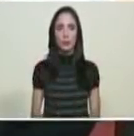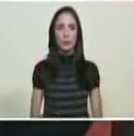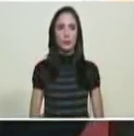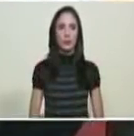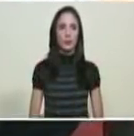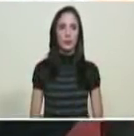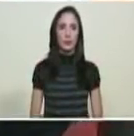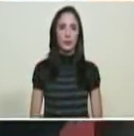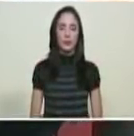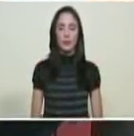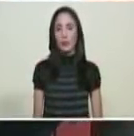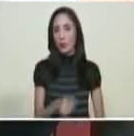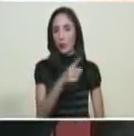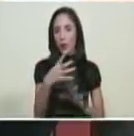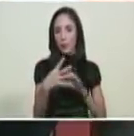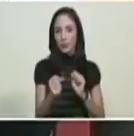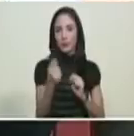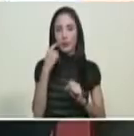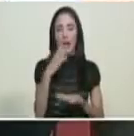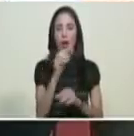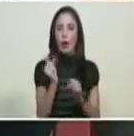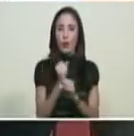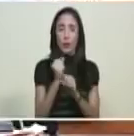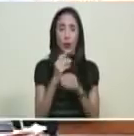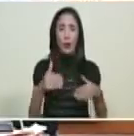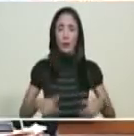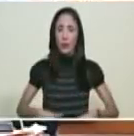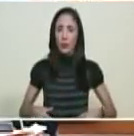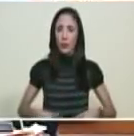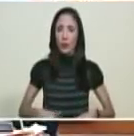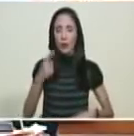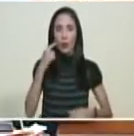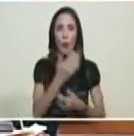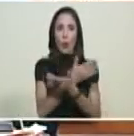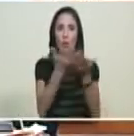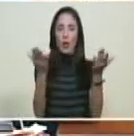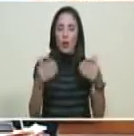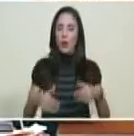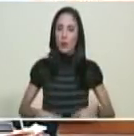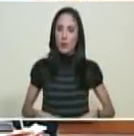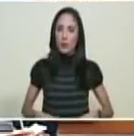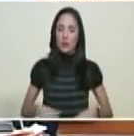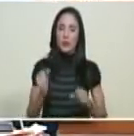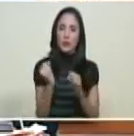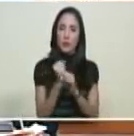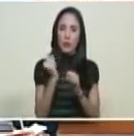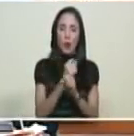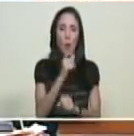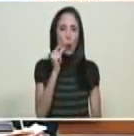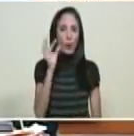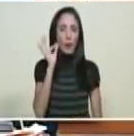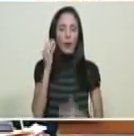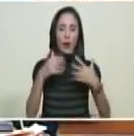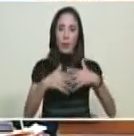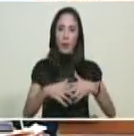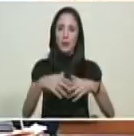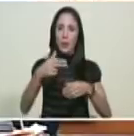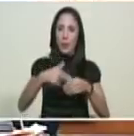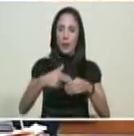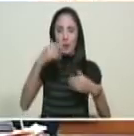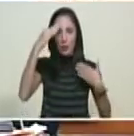Deben entender los trabajadores que están haciendo un gran esfuerzo. Compañeros trabajadores y trabajadoras de PDVSA, mi saludo